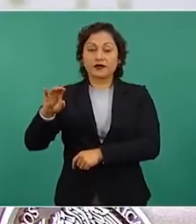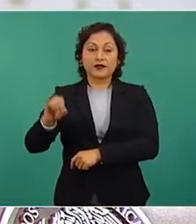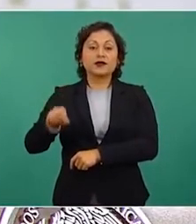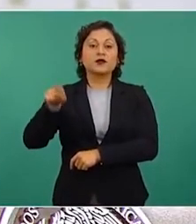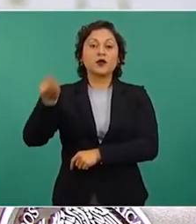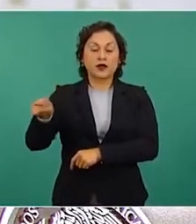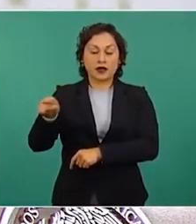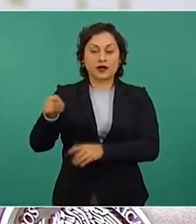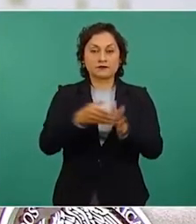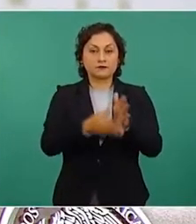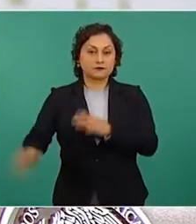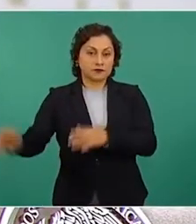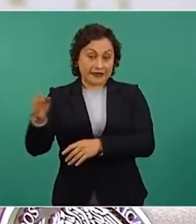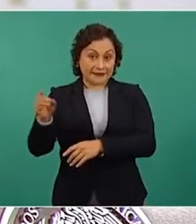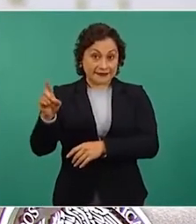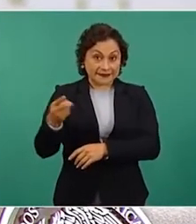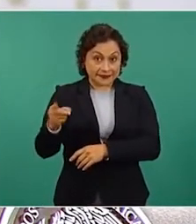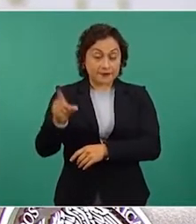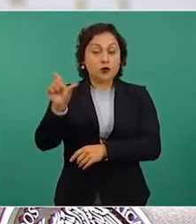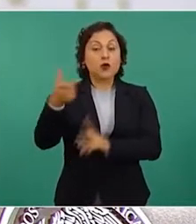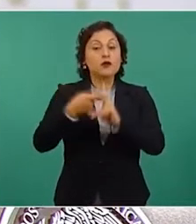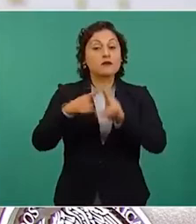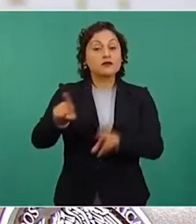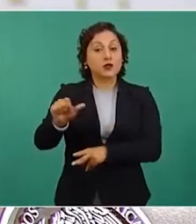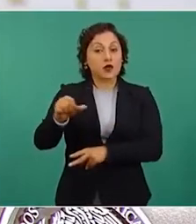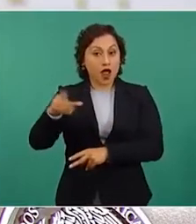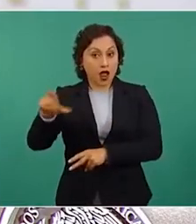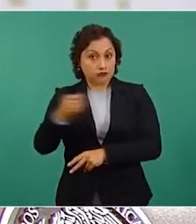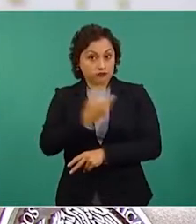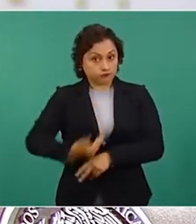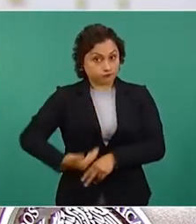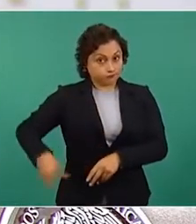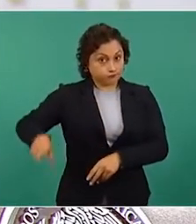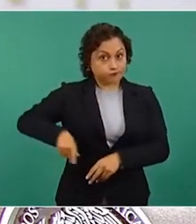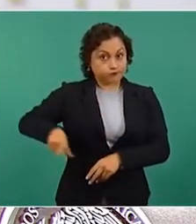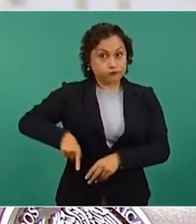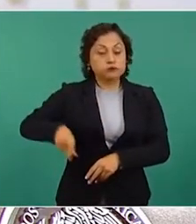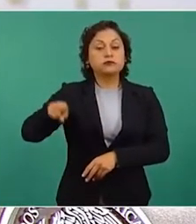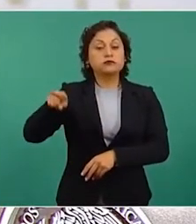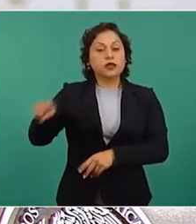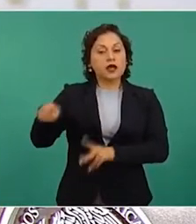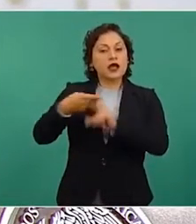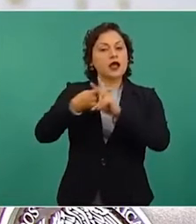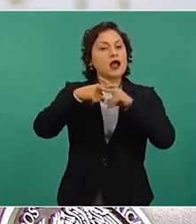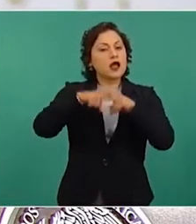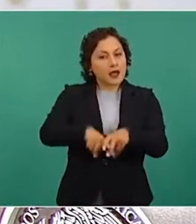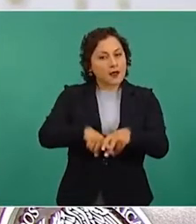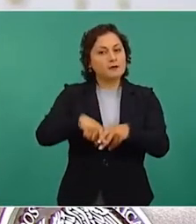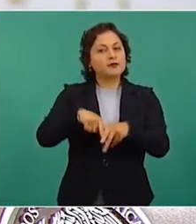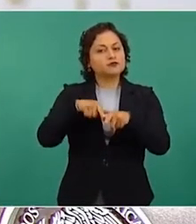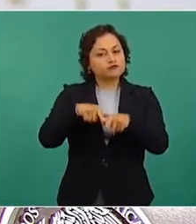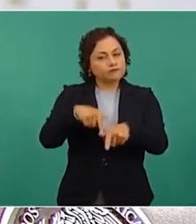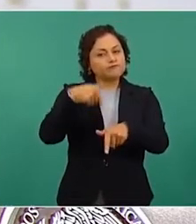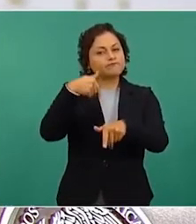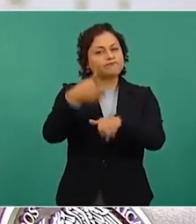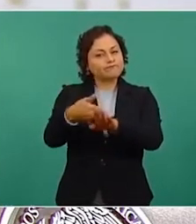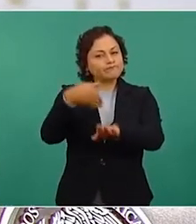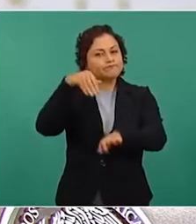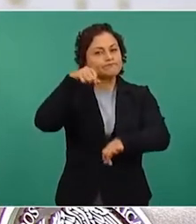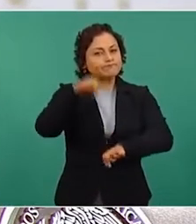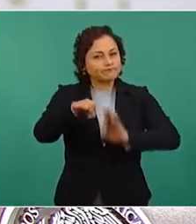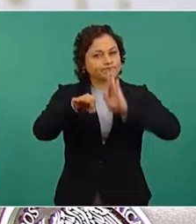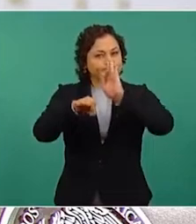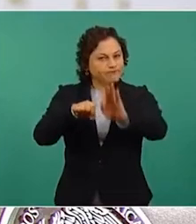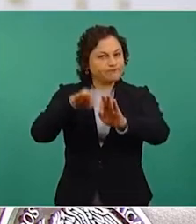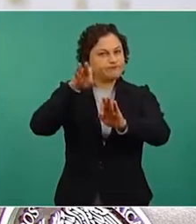al quinto día de iniciado este gobierno, y desde ese momento se ha dedicado a desprestigiar al gobierno y atacar directamente al presidente